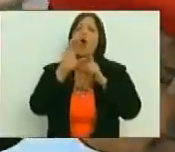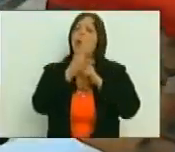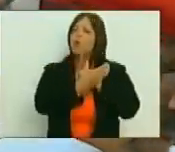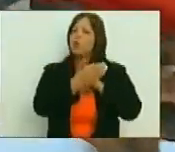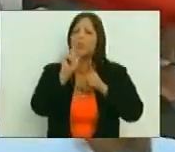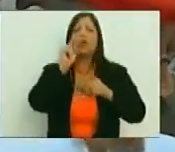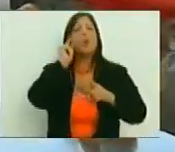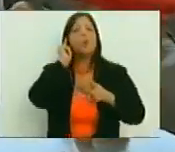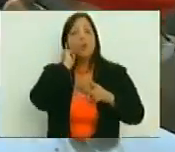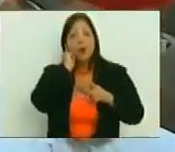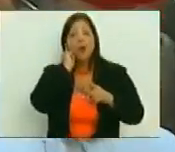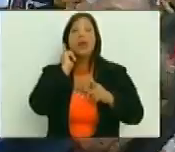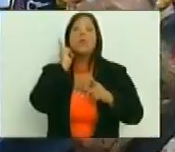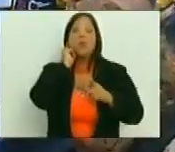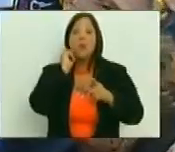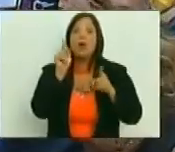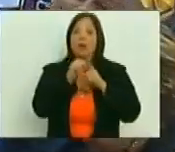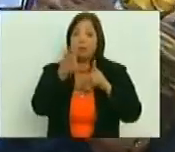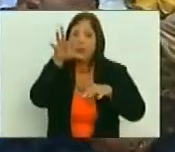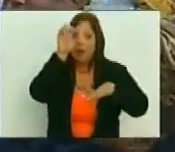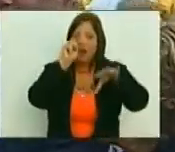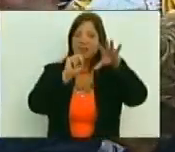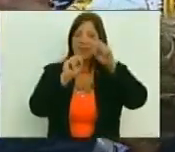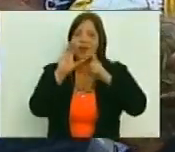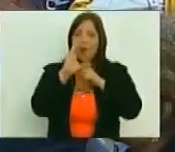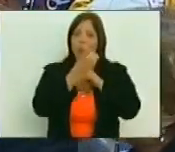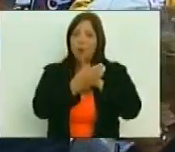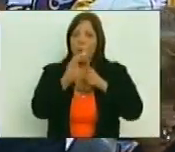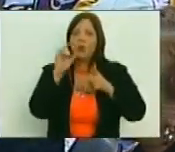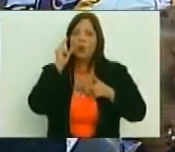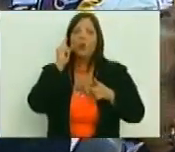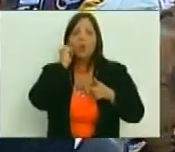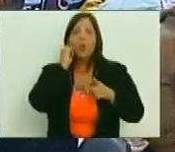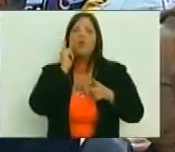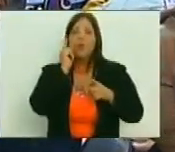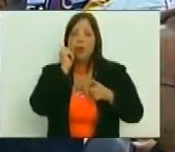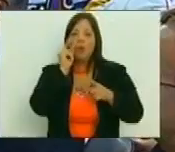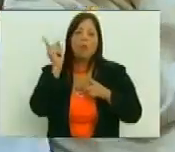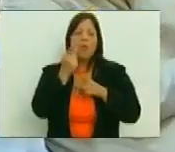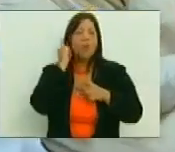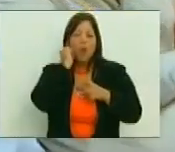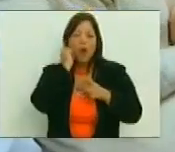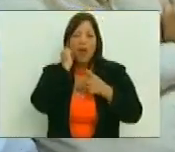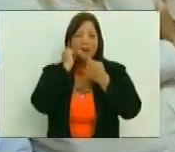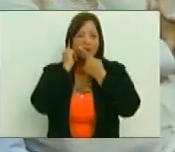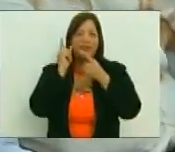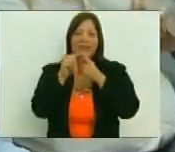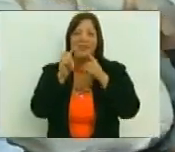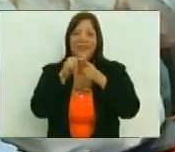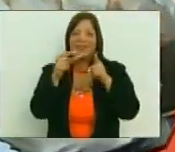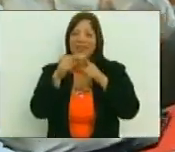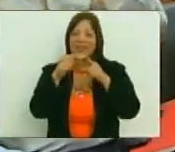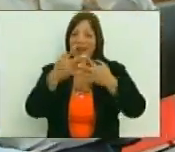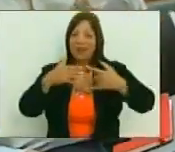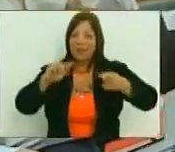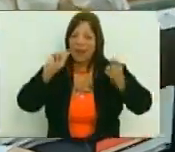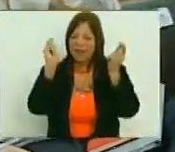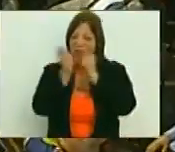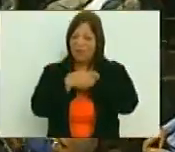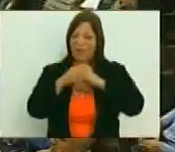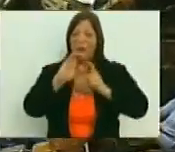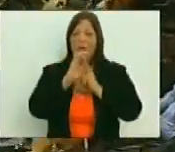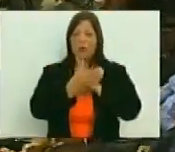y si la cultura es mujer y así lo entendemos y estamos seguros que la cultura es la única herramienta posible para transformar al ser humano,